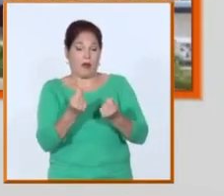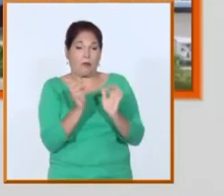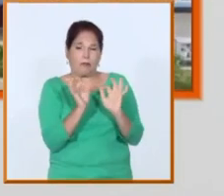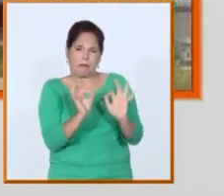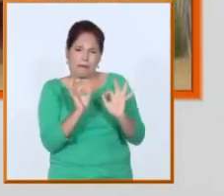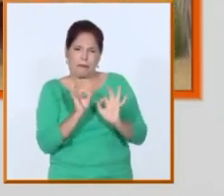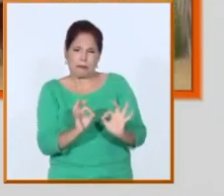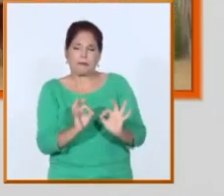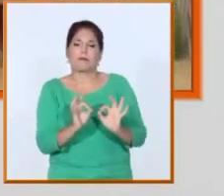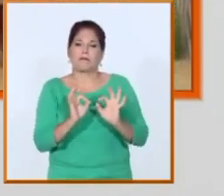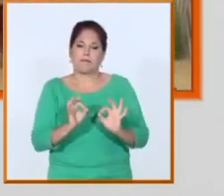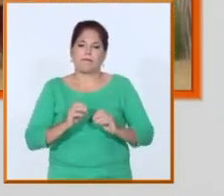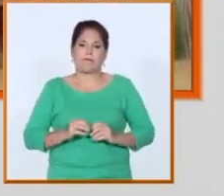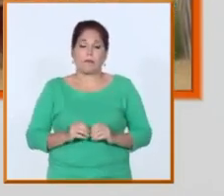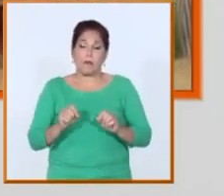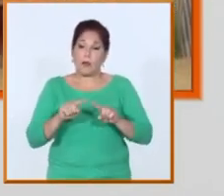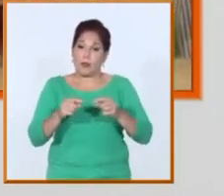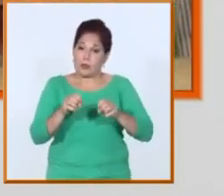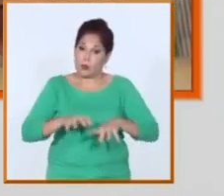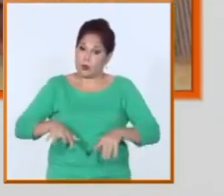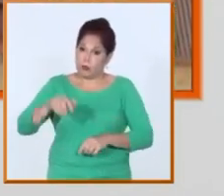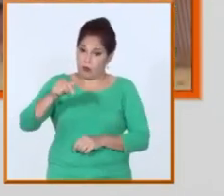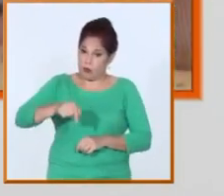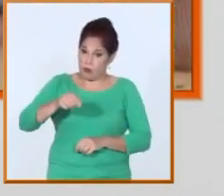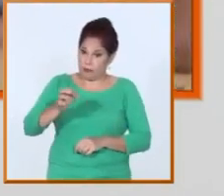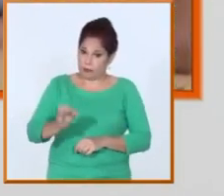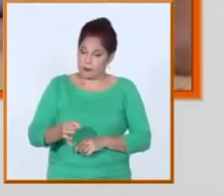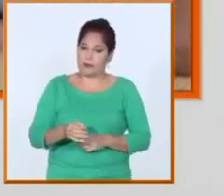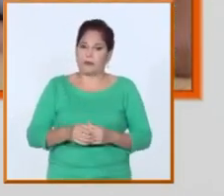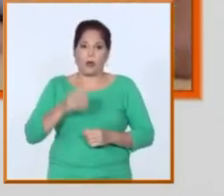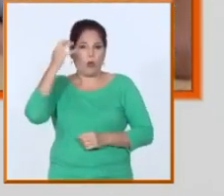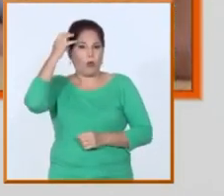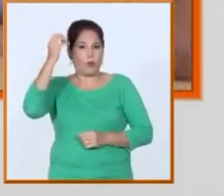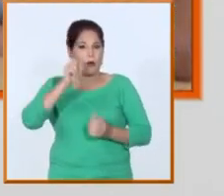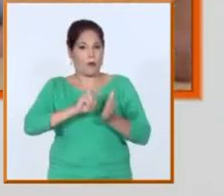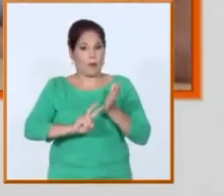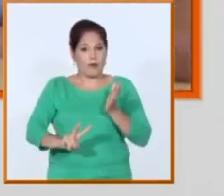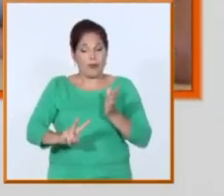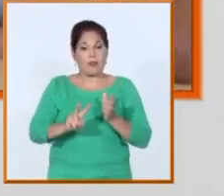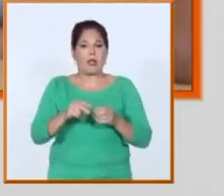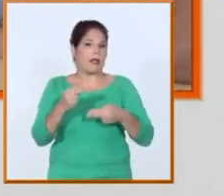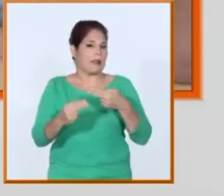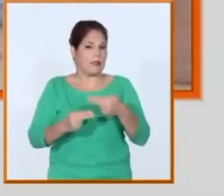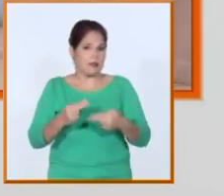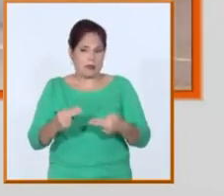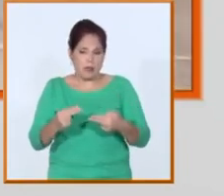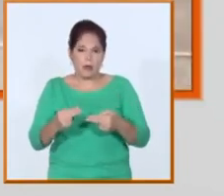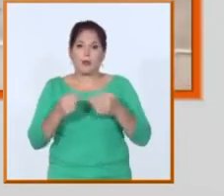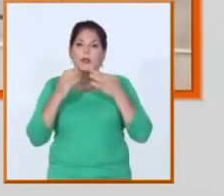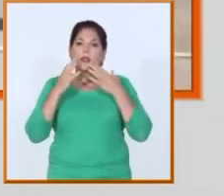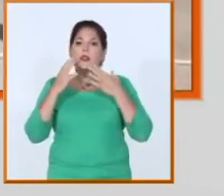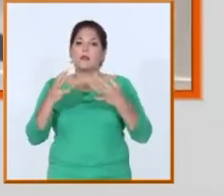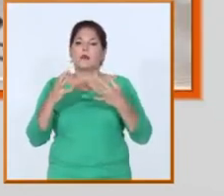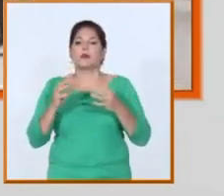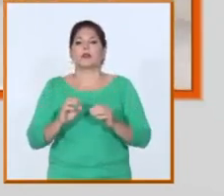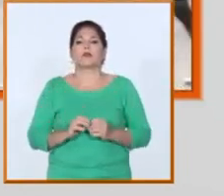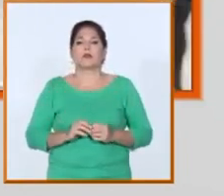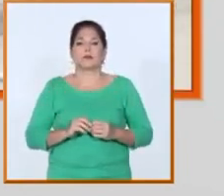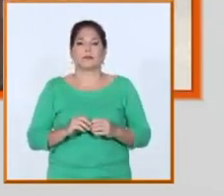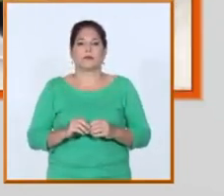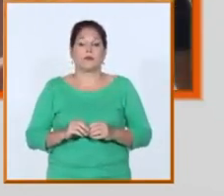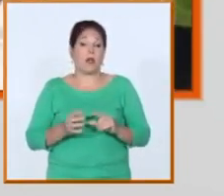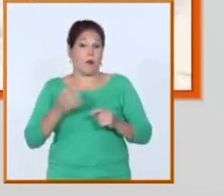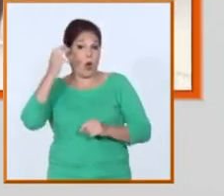complejos también en la situación actual y ahí los gobiernos territoriales han jugado un papel extremadamente importante